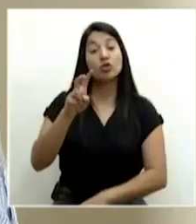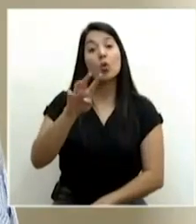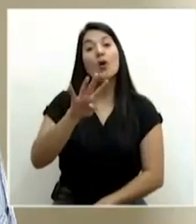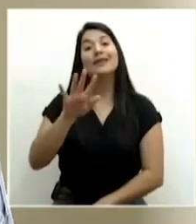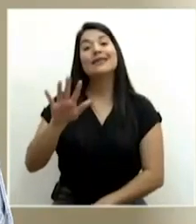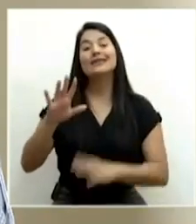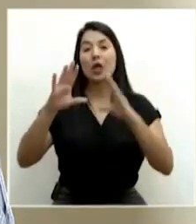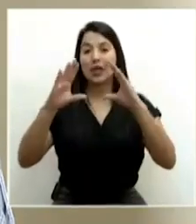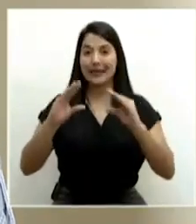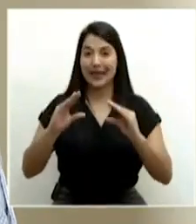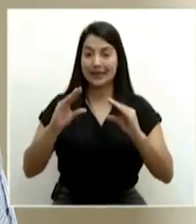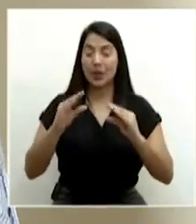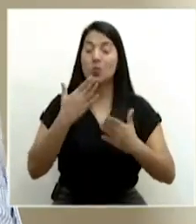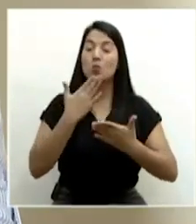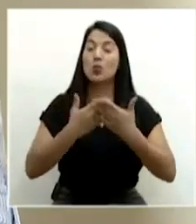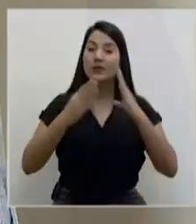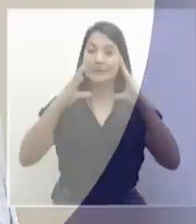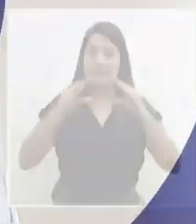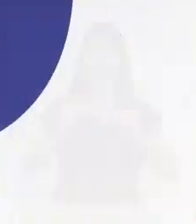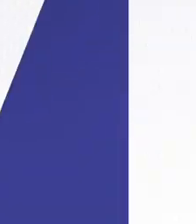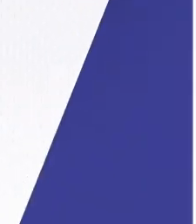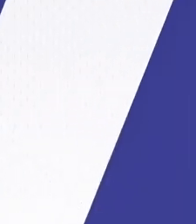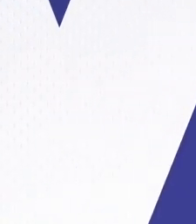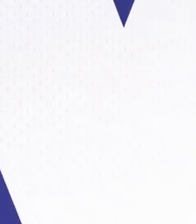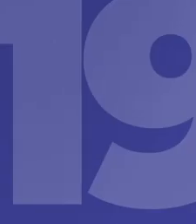45 de la tarde. Muy buenas tardes.